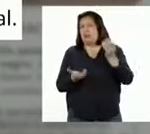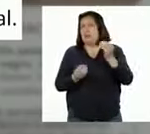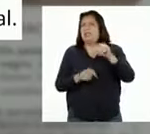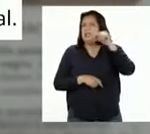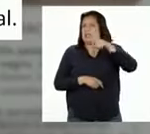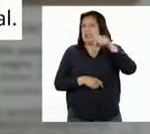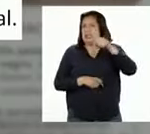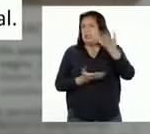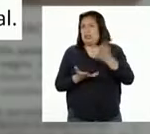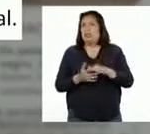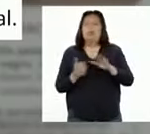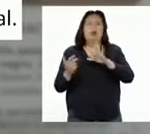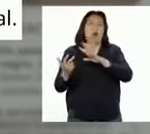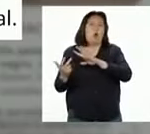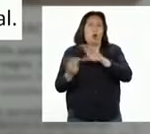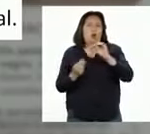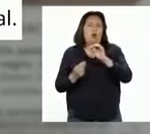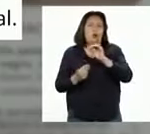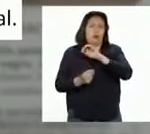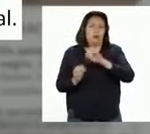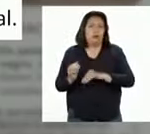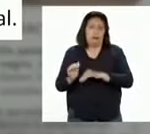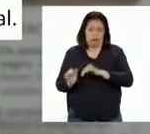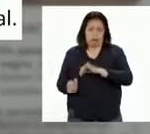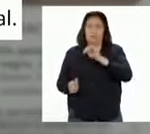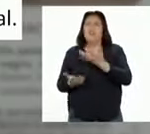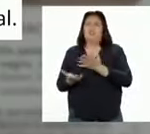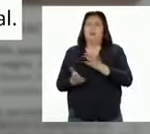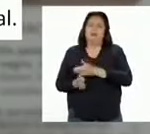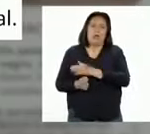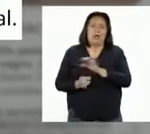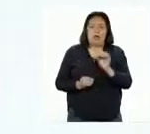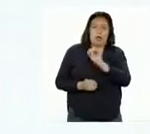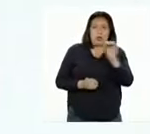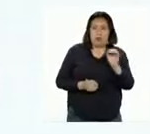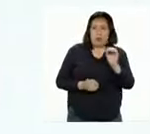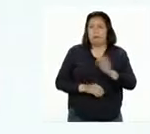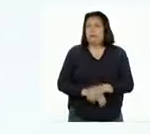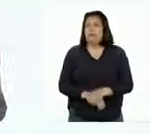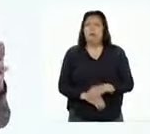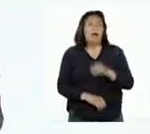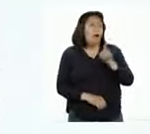y de allí a los 800 metros sobre el nivel del mar en la vertiente oriental.